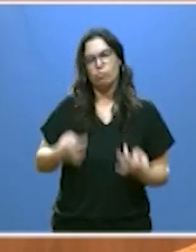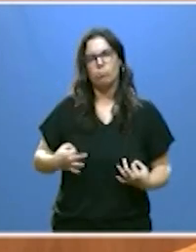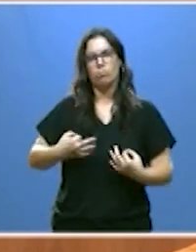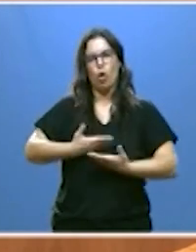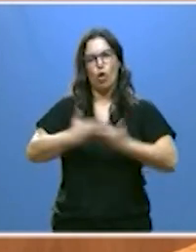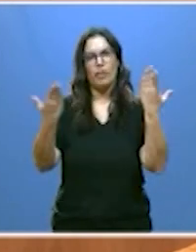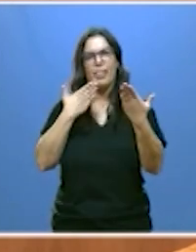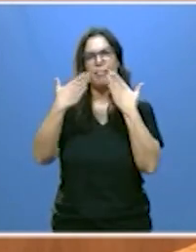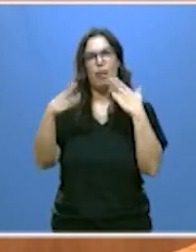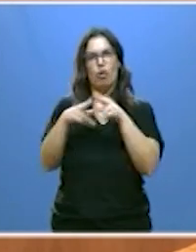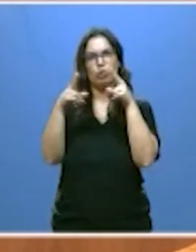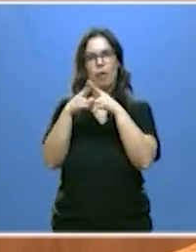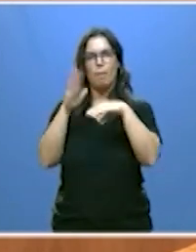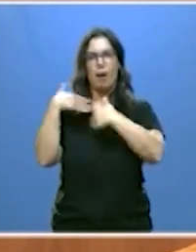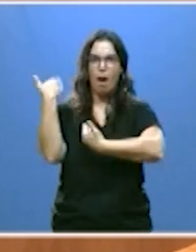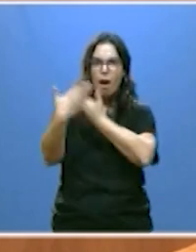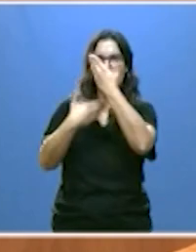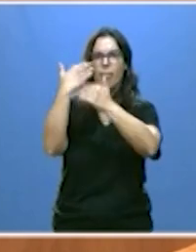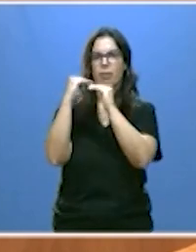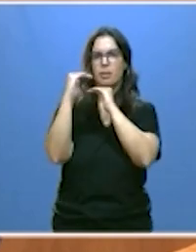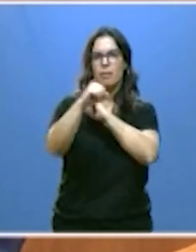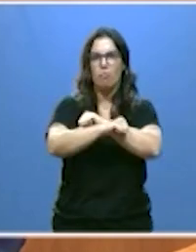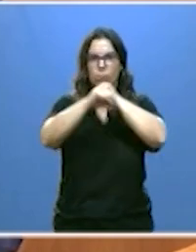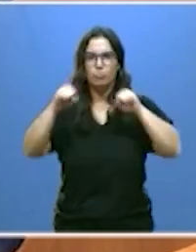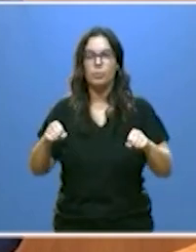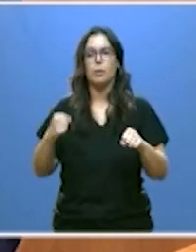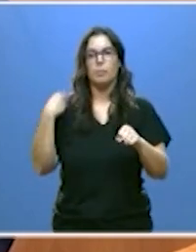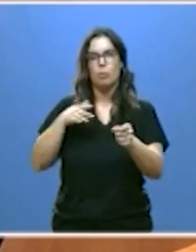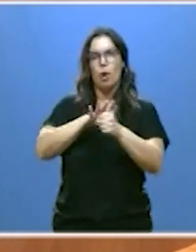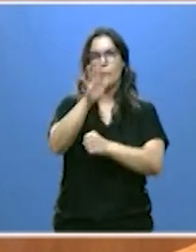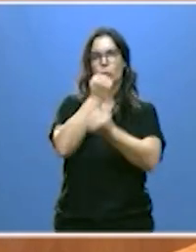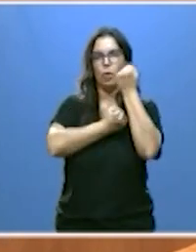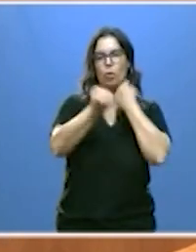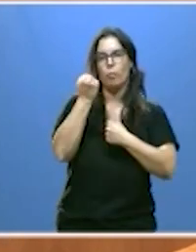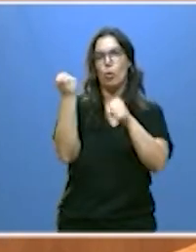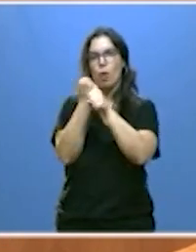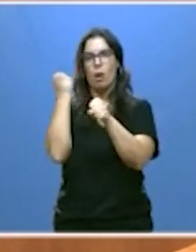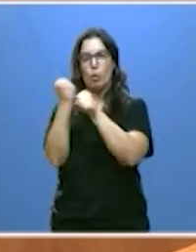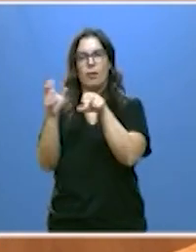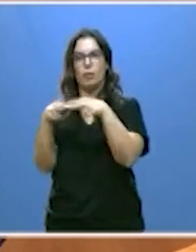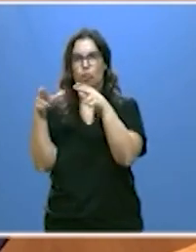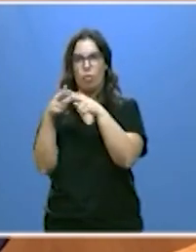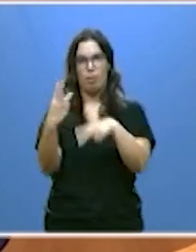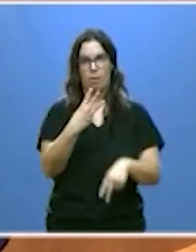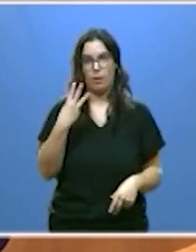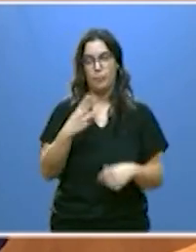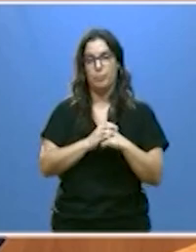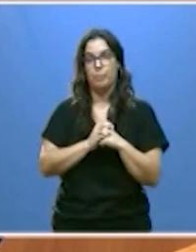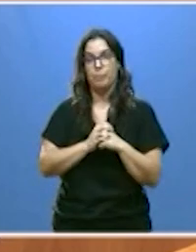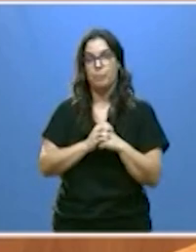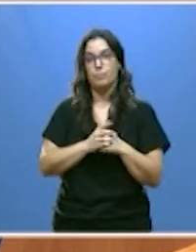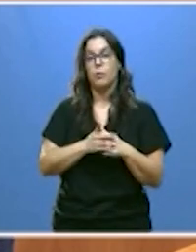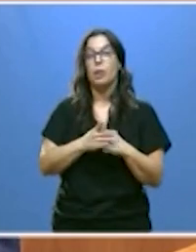para avanzar con estabilidad y confianza en el ámbito económico, laboral y social. Estamos